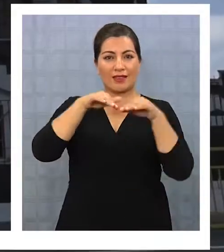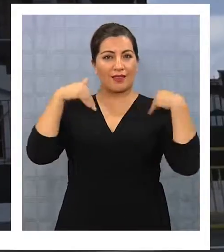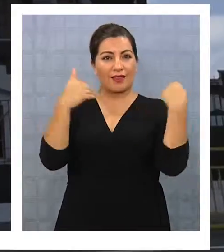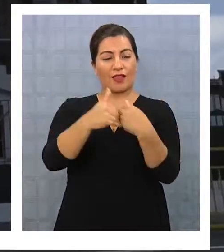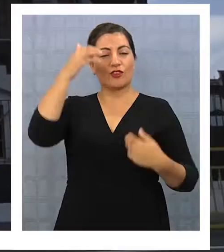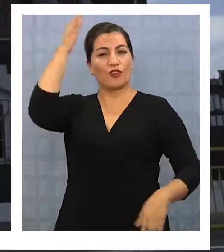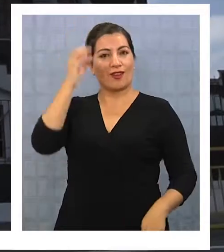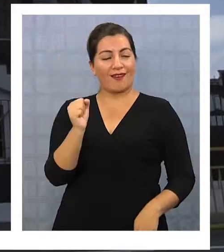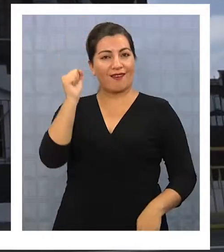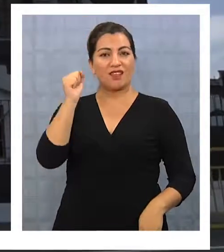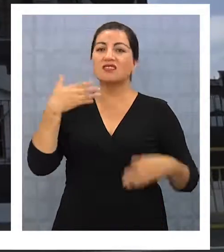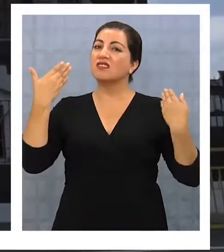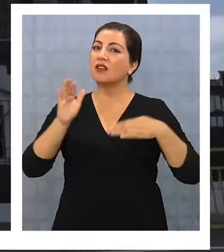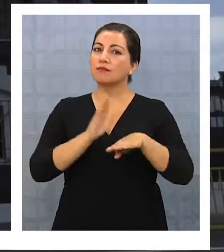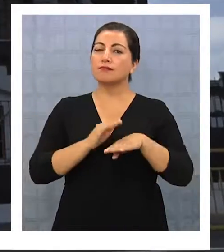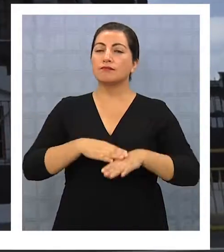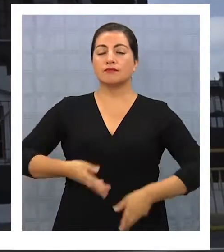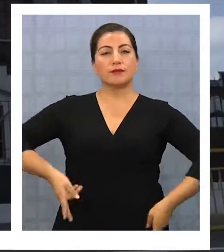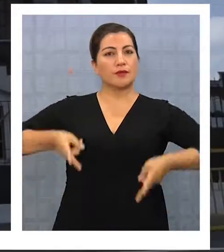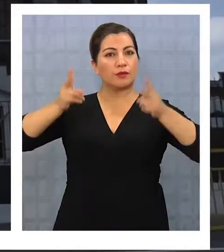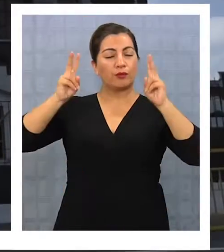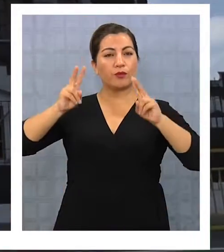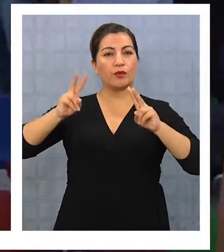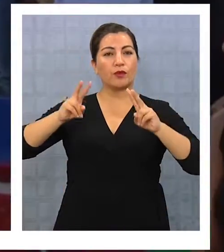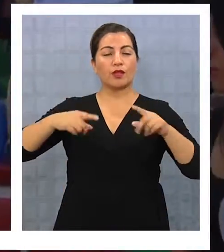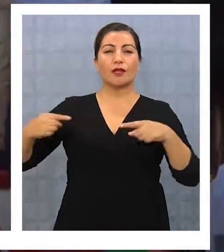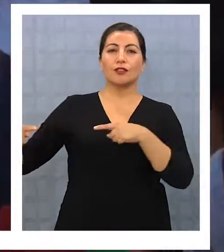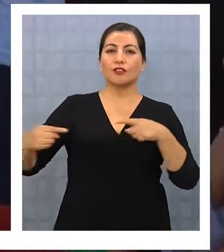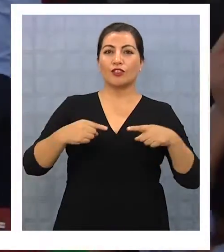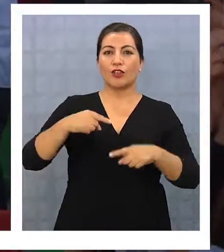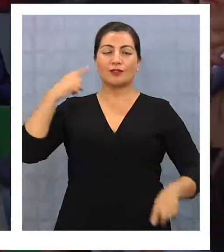Cabancha, ya autorizado en el torneo nacional.